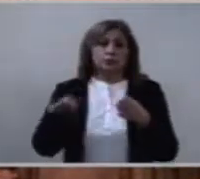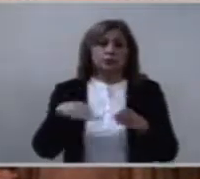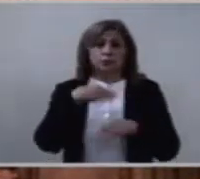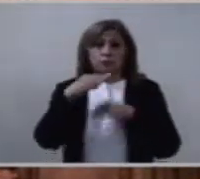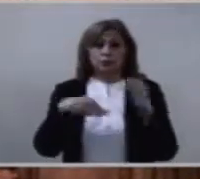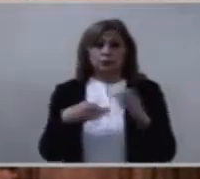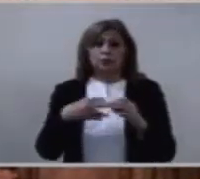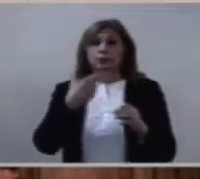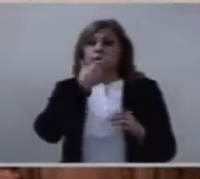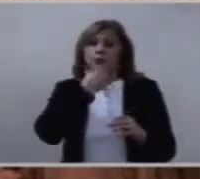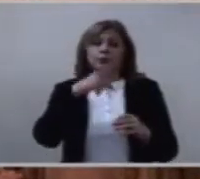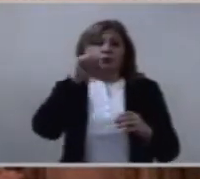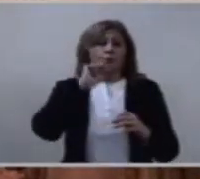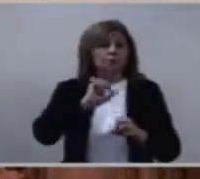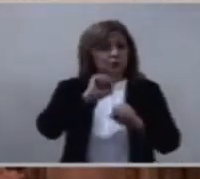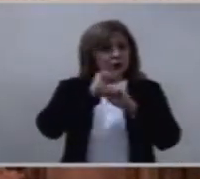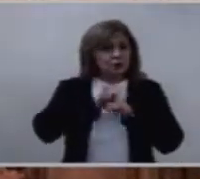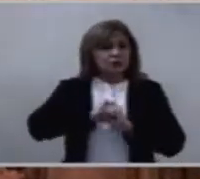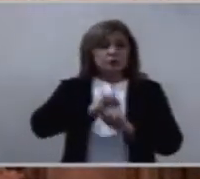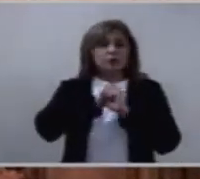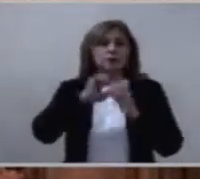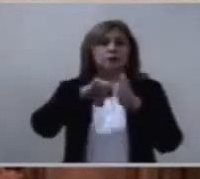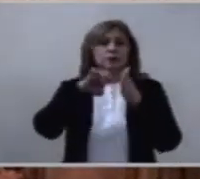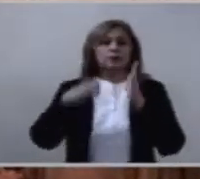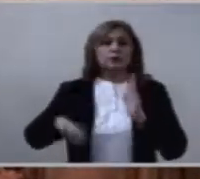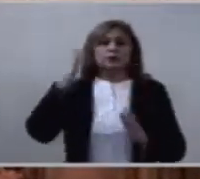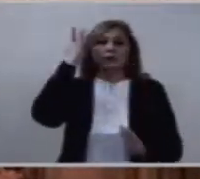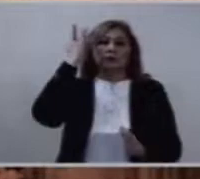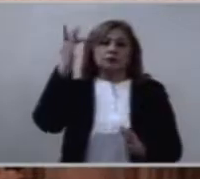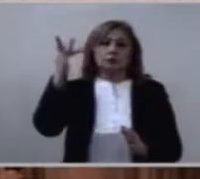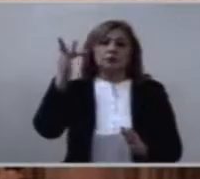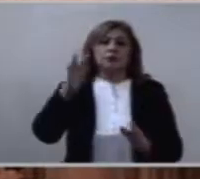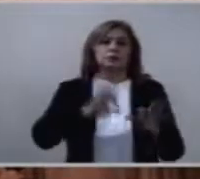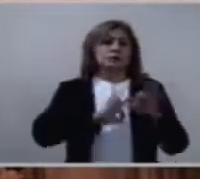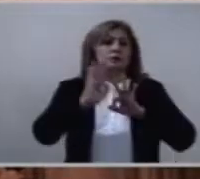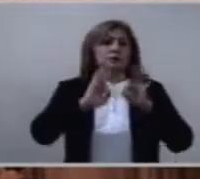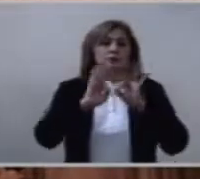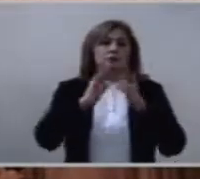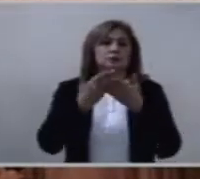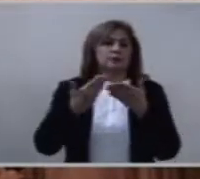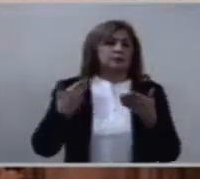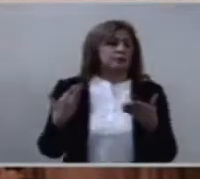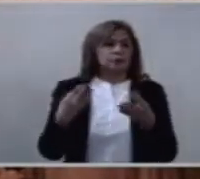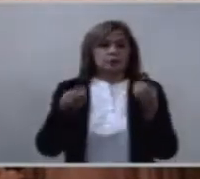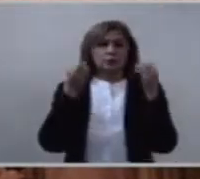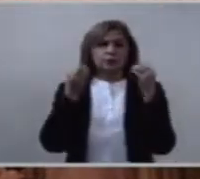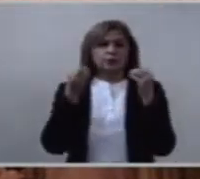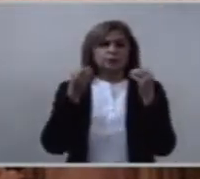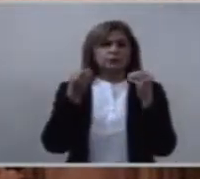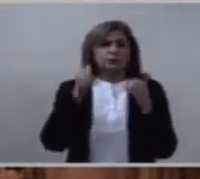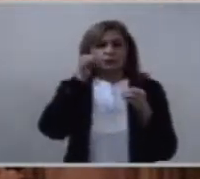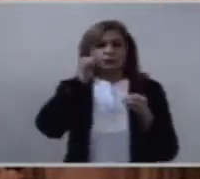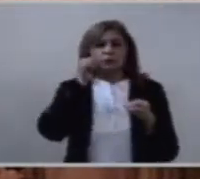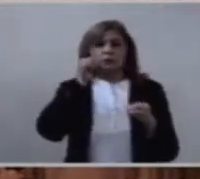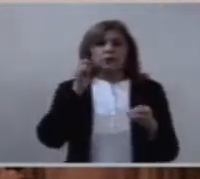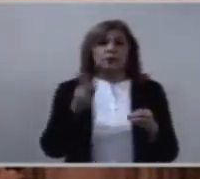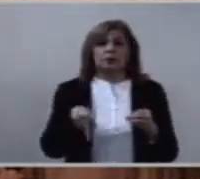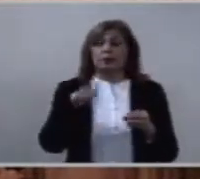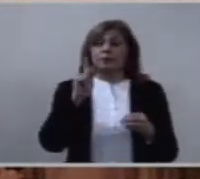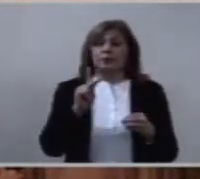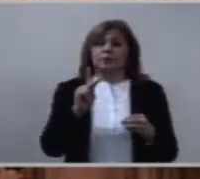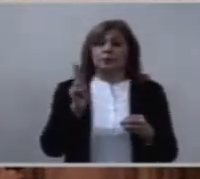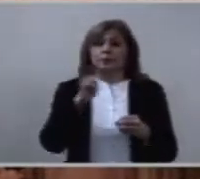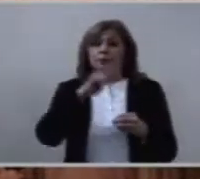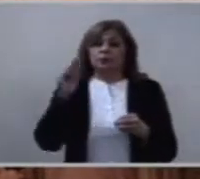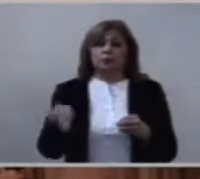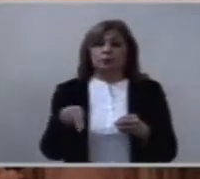ahí están los santos, que trabajaron más que nosotros, pero no se quejaron.